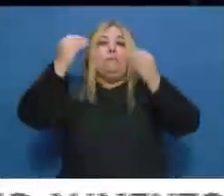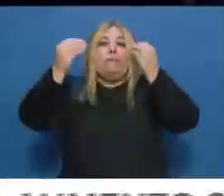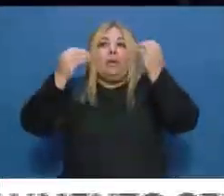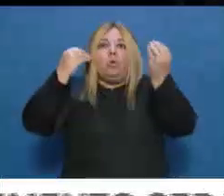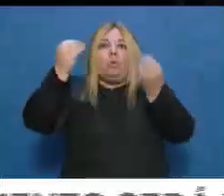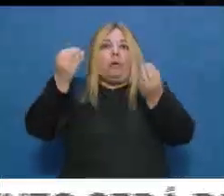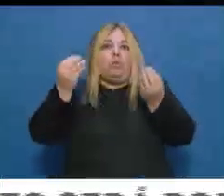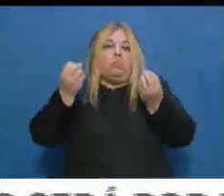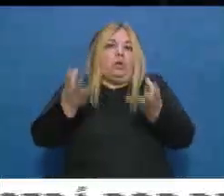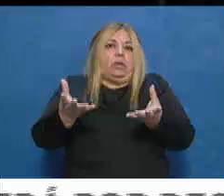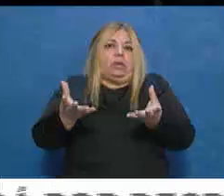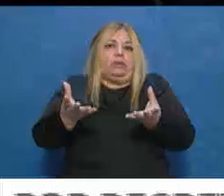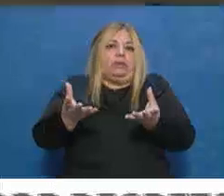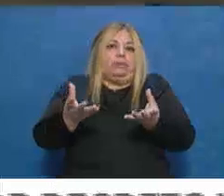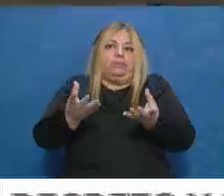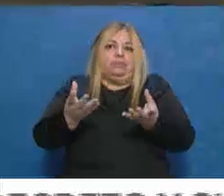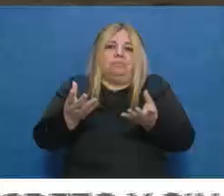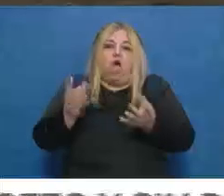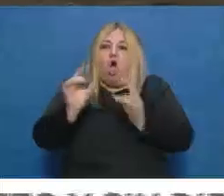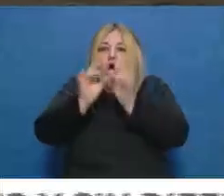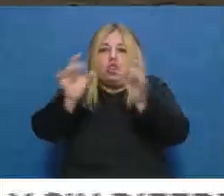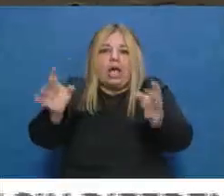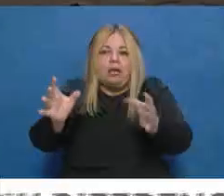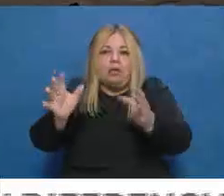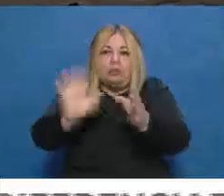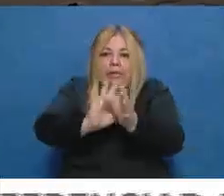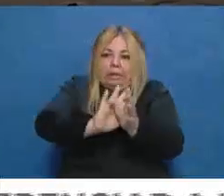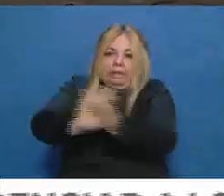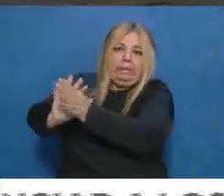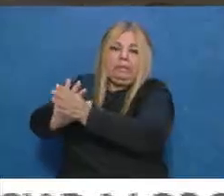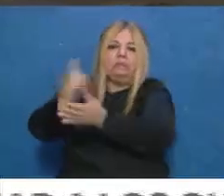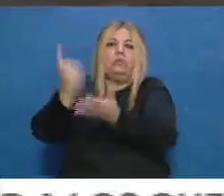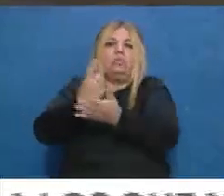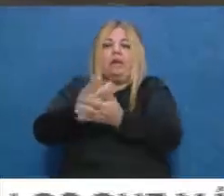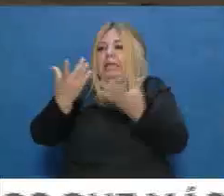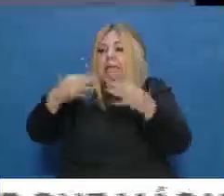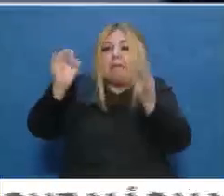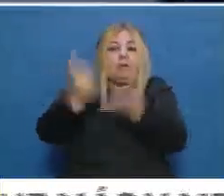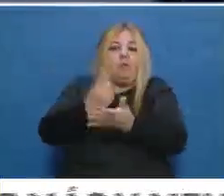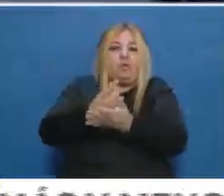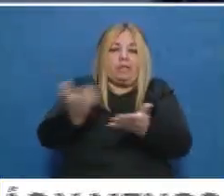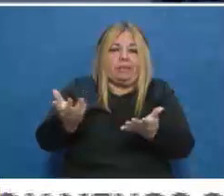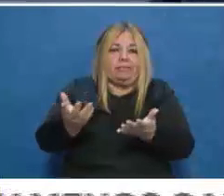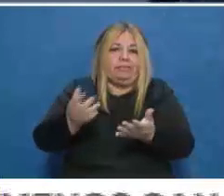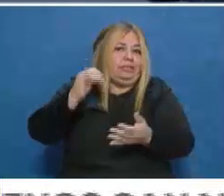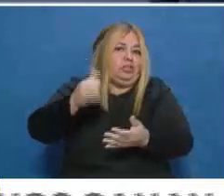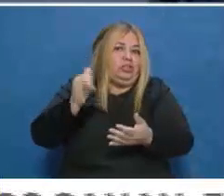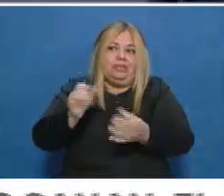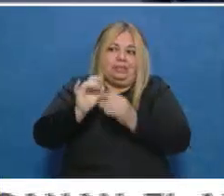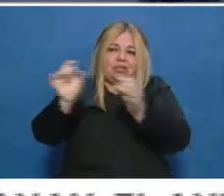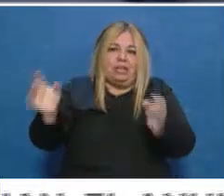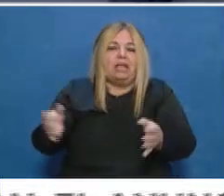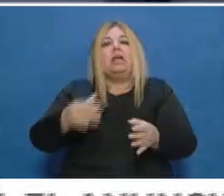el contagio del virus entre los empleados, más allá de que se han aplicado todos los